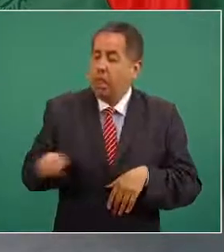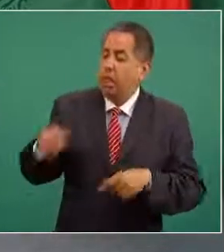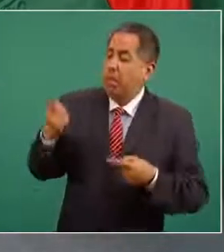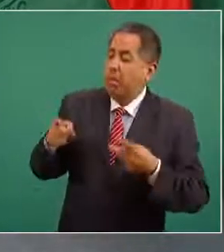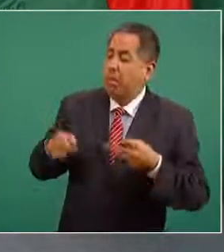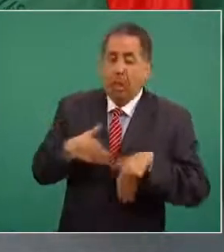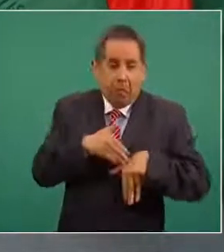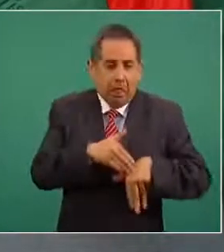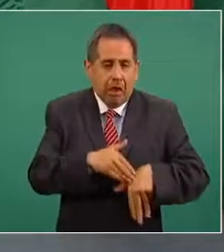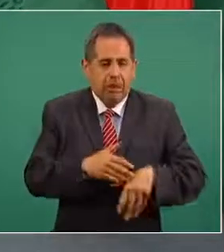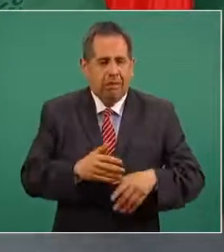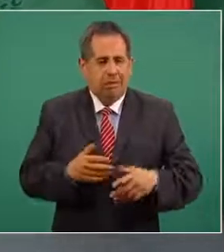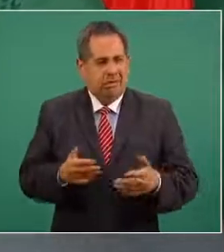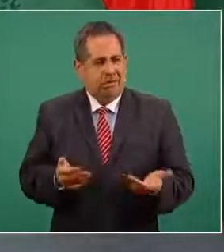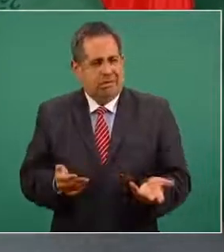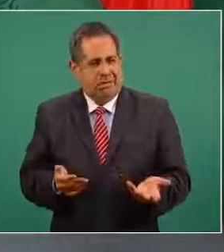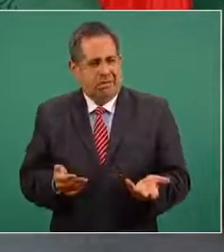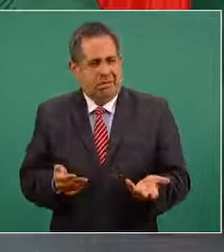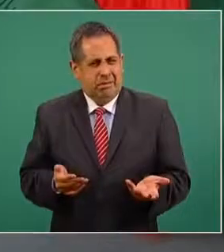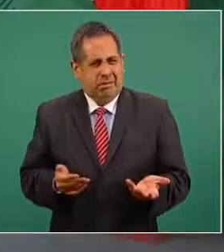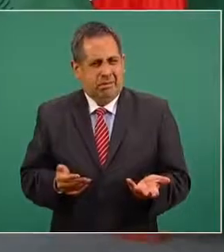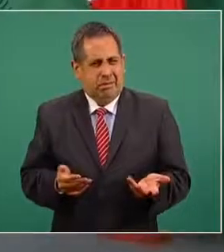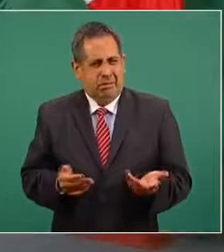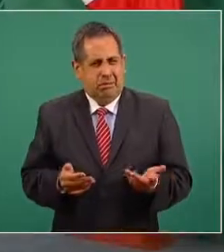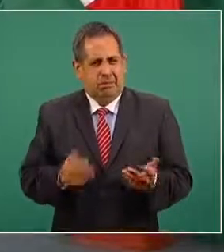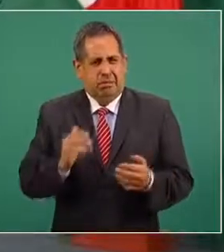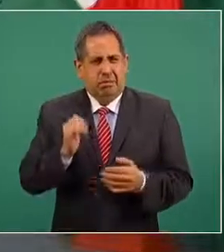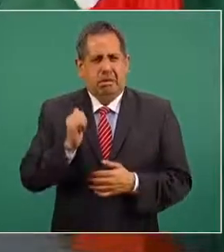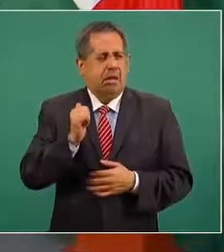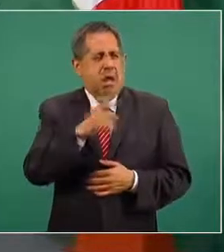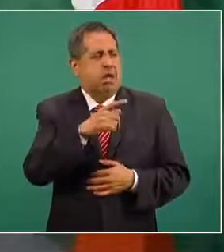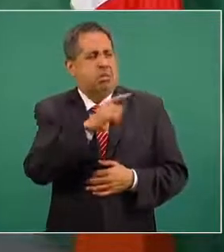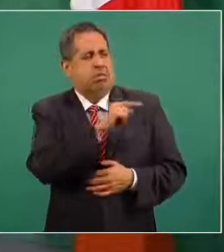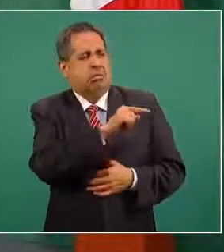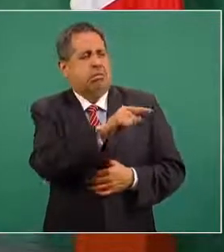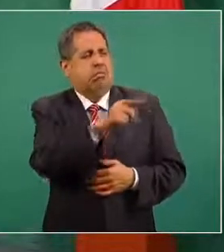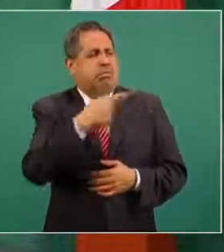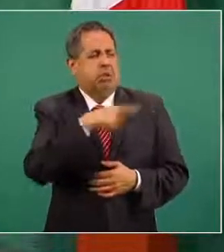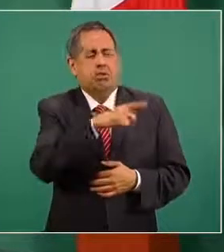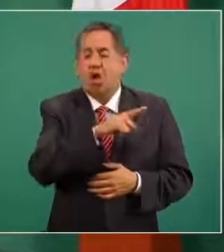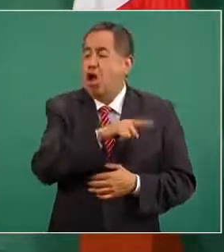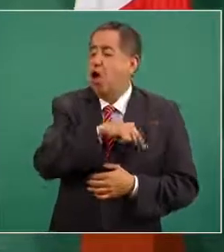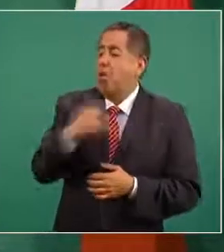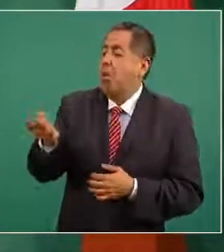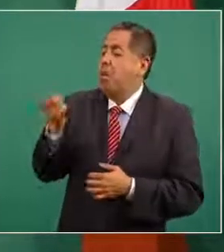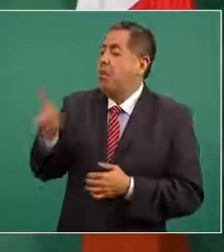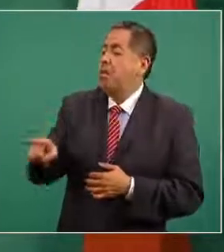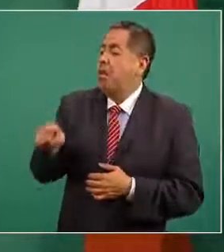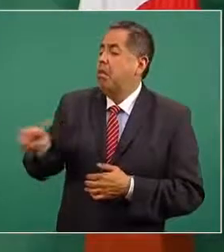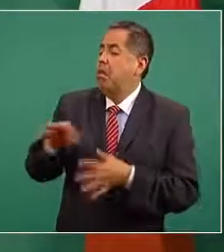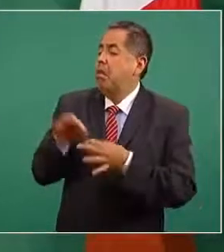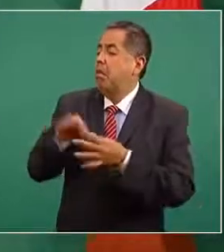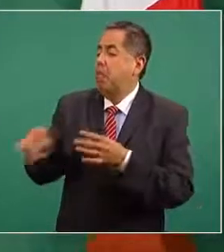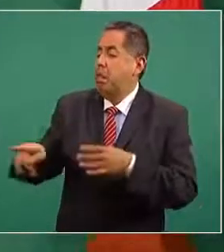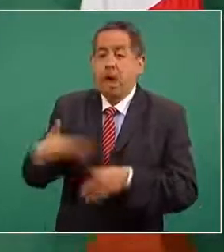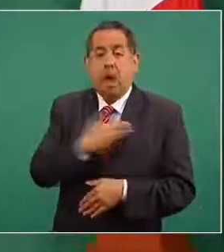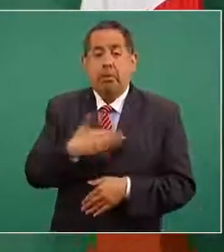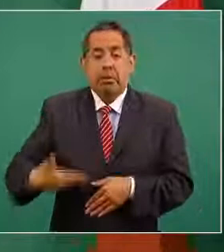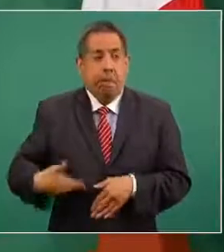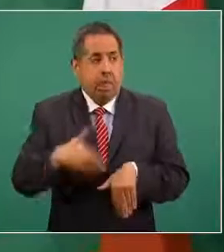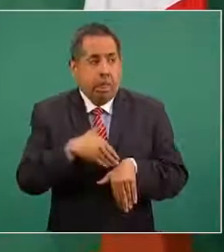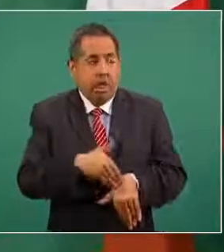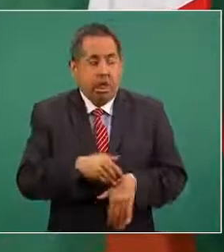por cualquier persona por la